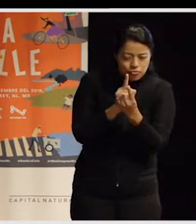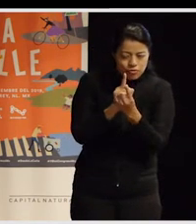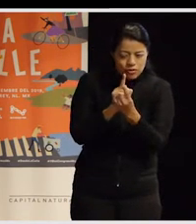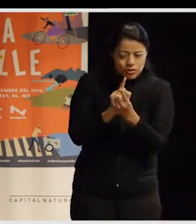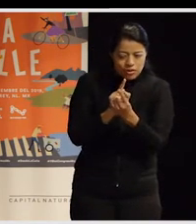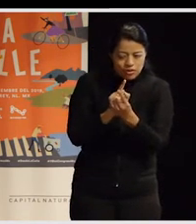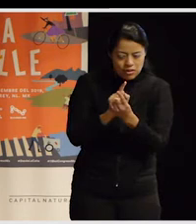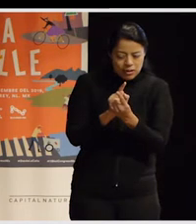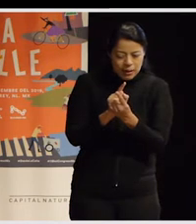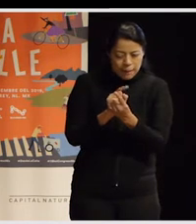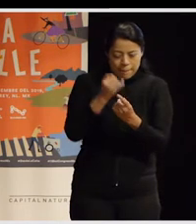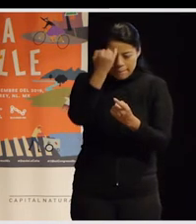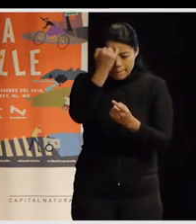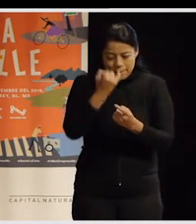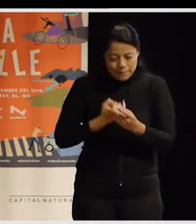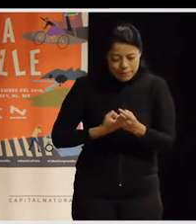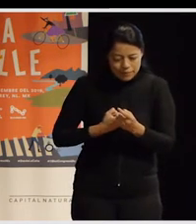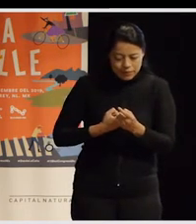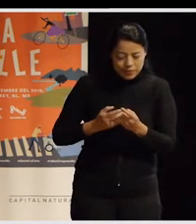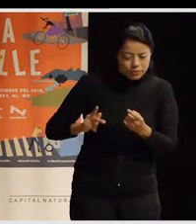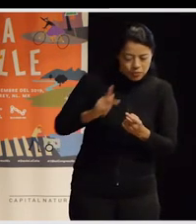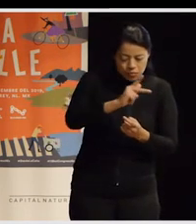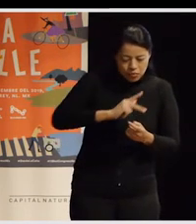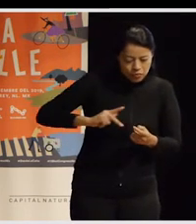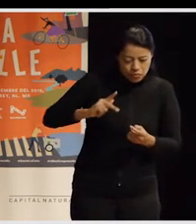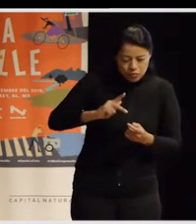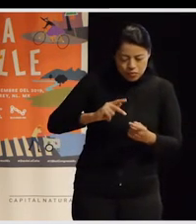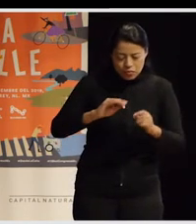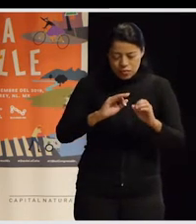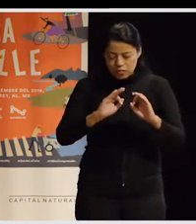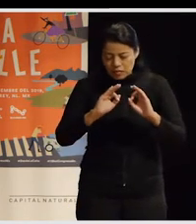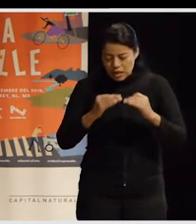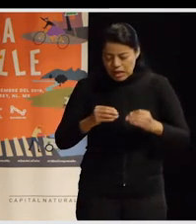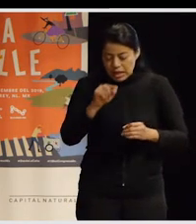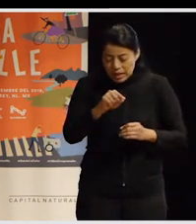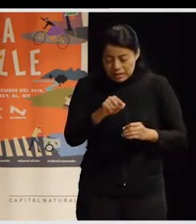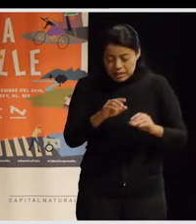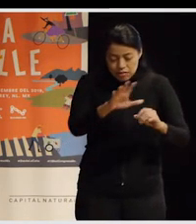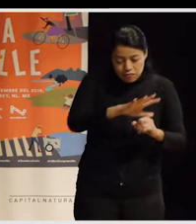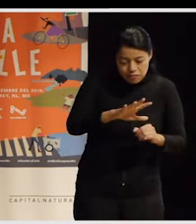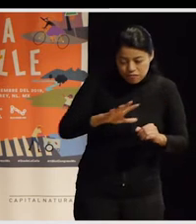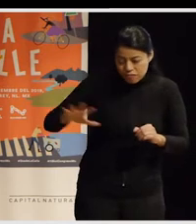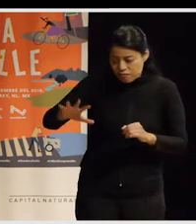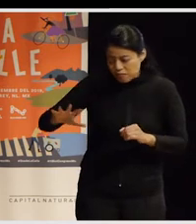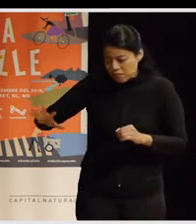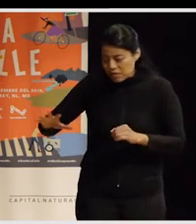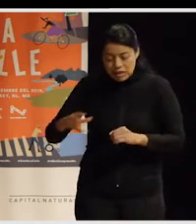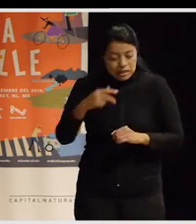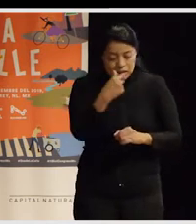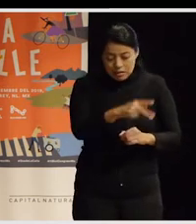de... a nuestra imagen de la ciudad y los pueblos, a nuestra manera de vivir y de concebir y de leer los espacios, ¿no? Para ello, nosotras